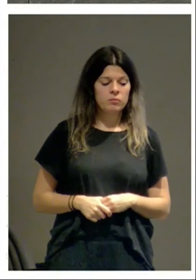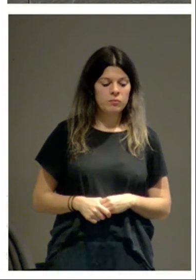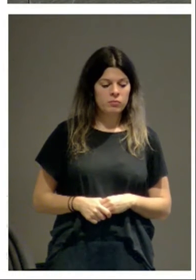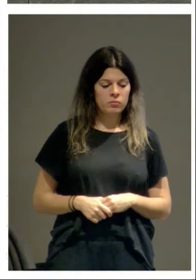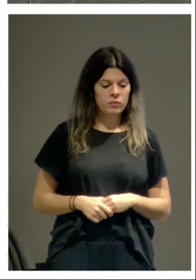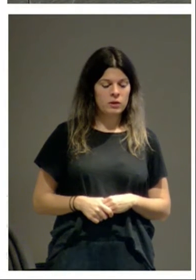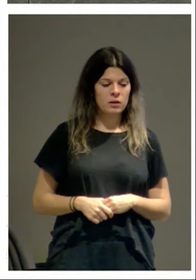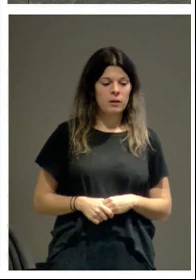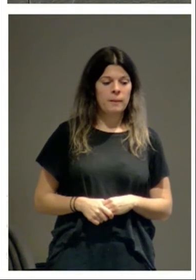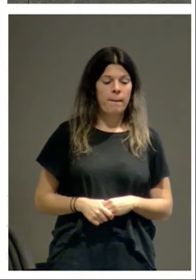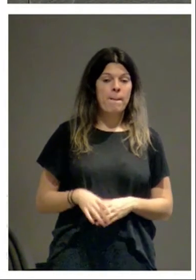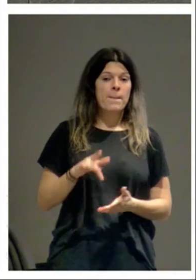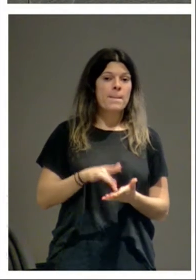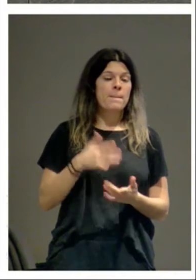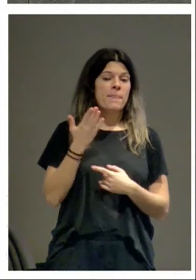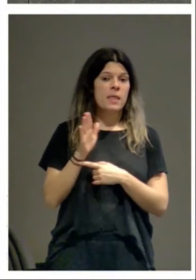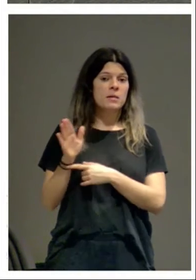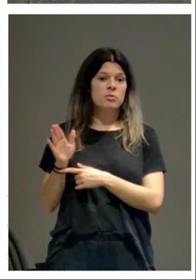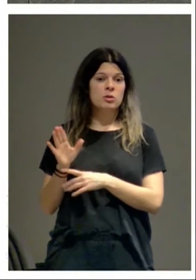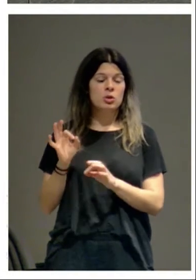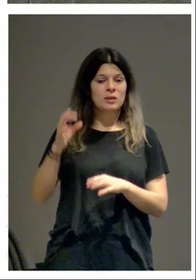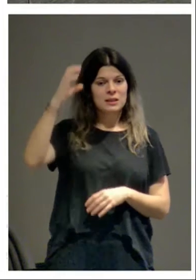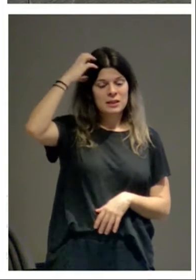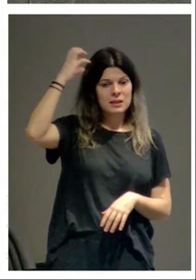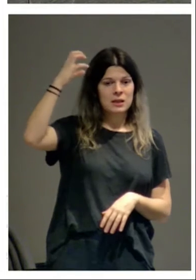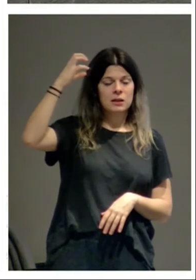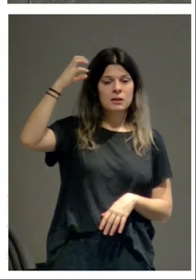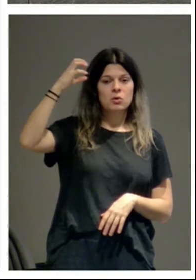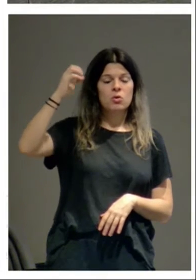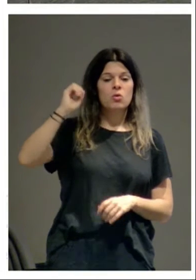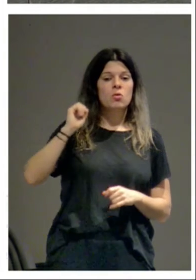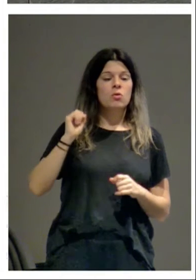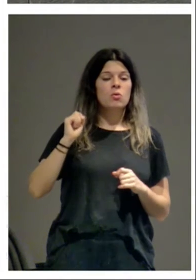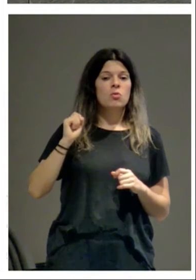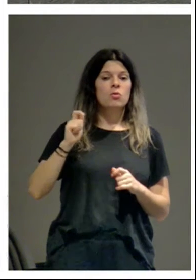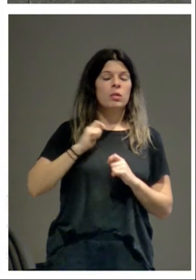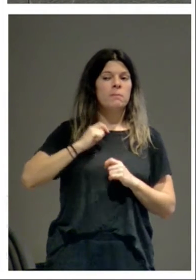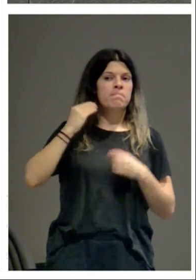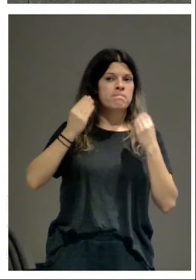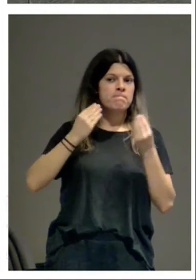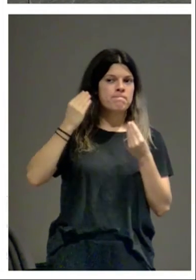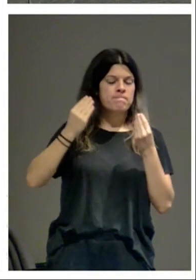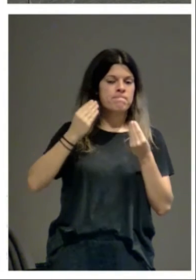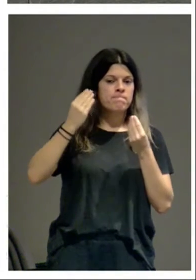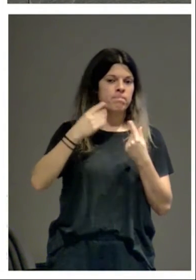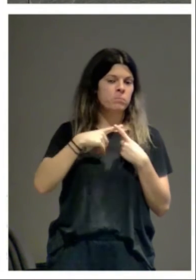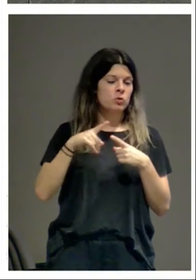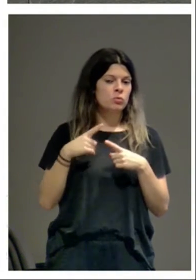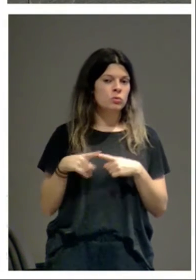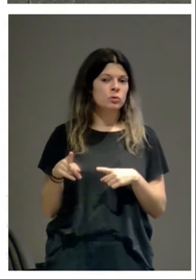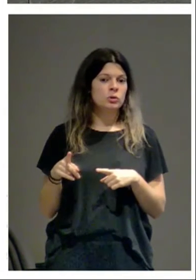Y vino la exposición de la Edad de un Reino que llevó a repensar algunas cosas